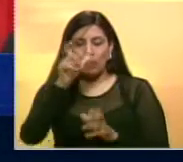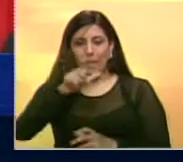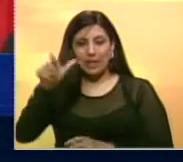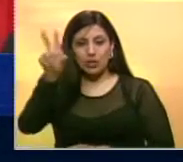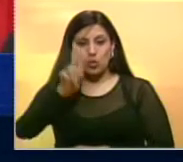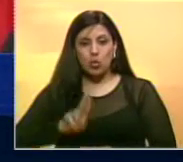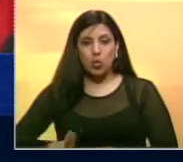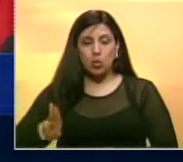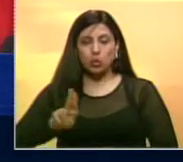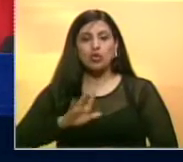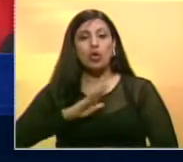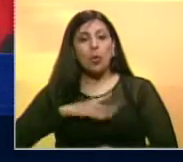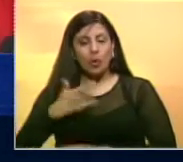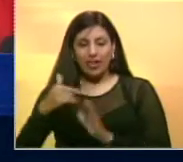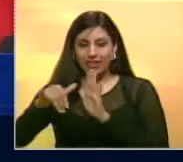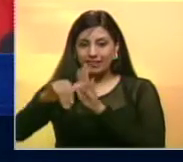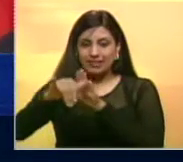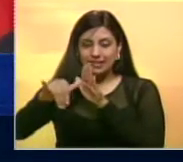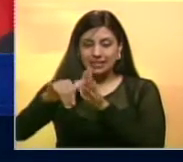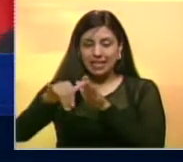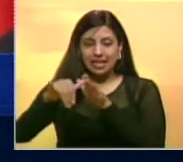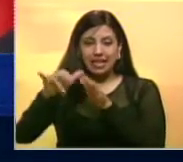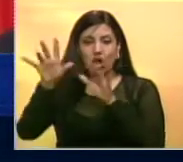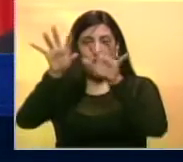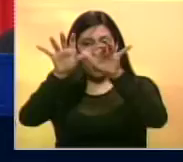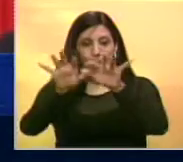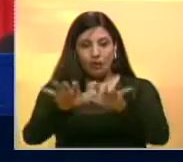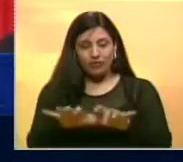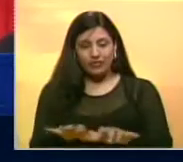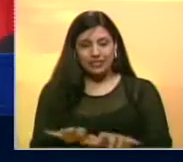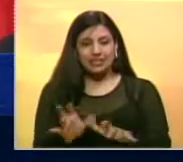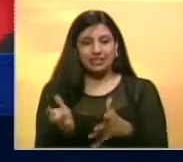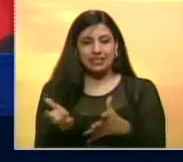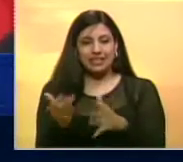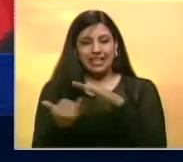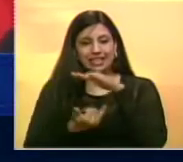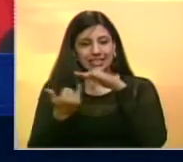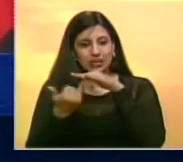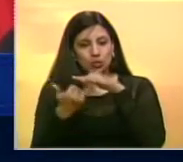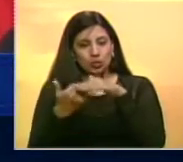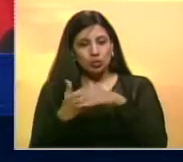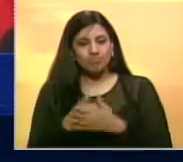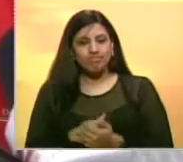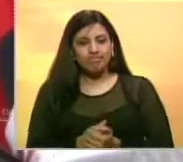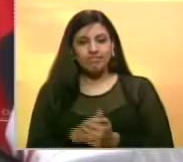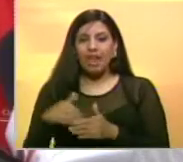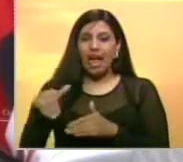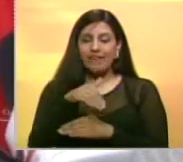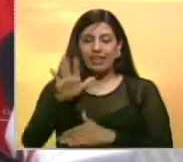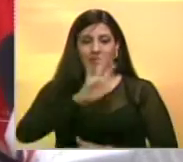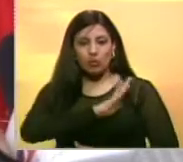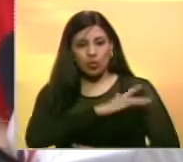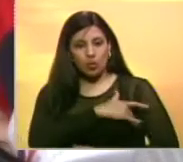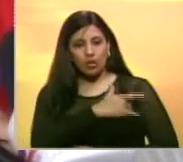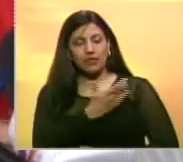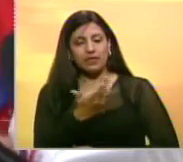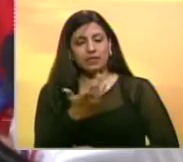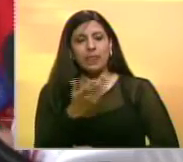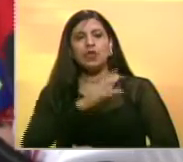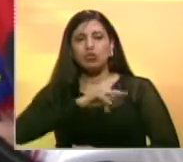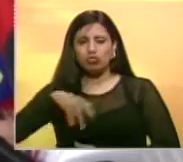pueden acercarse a las oficinas del instituto en la avenida universidad donde